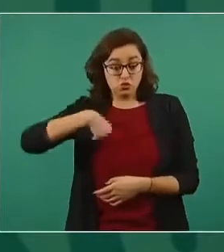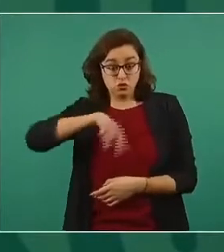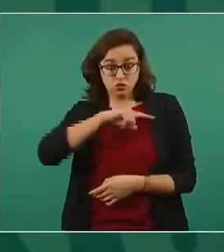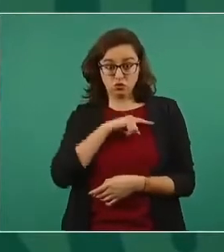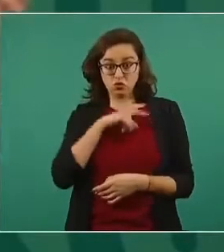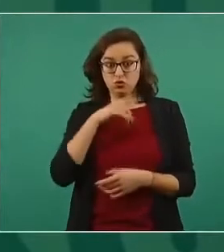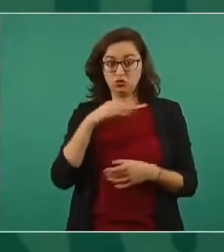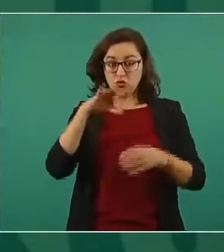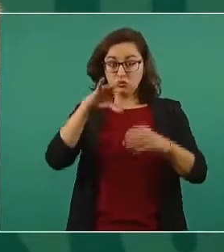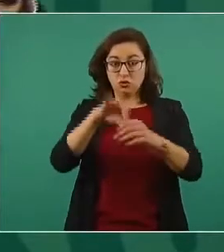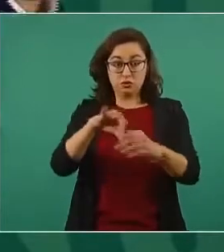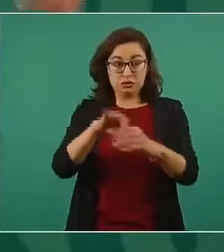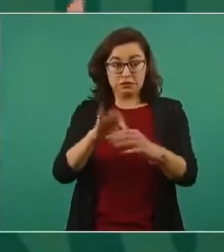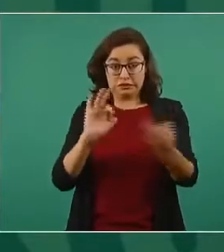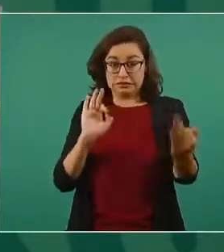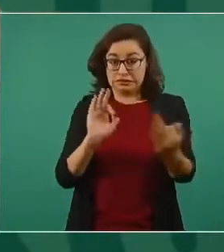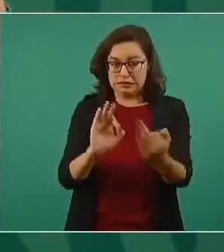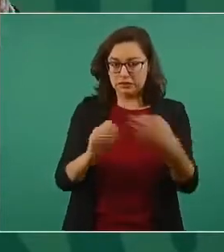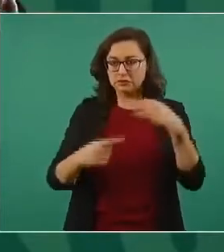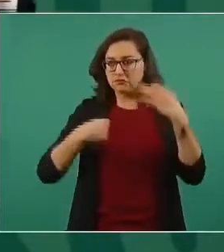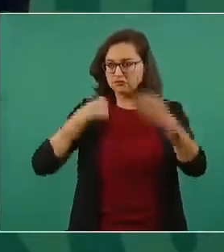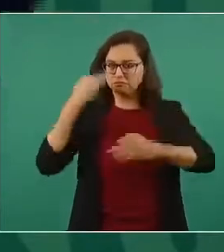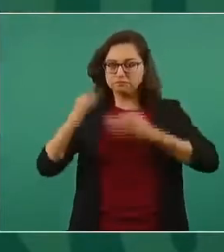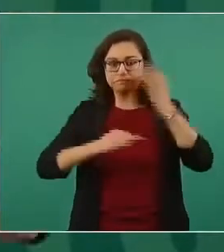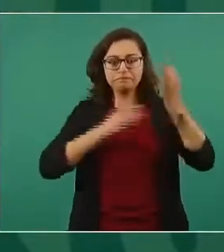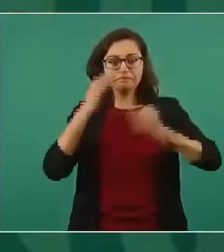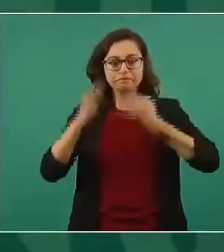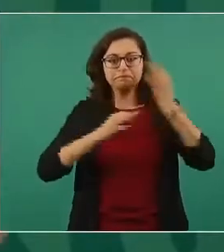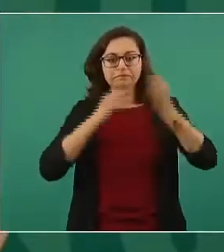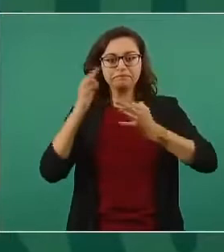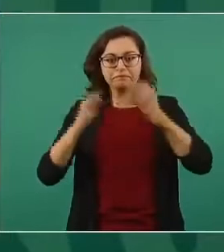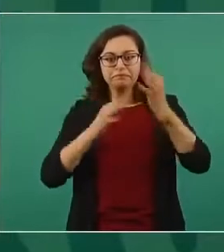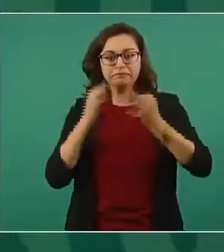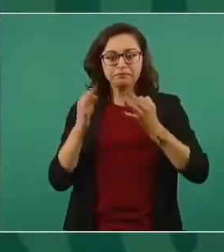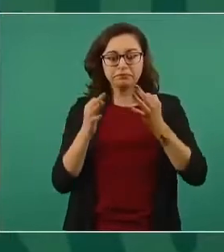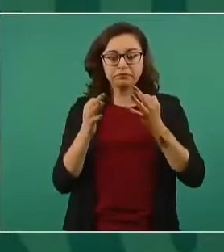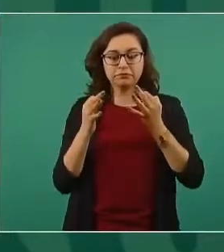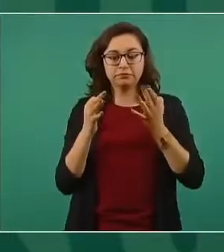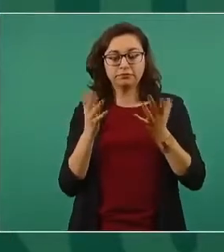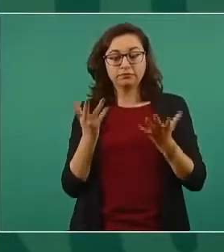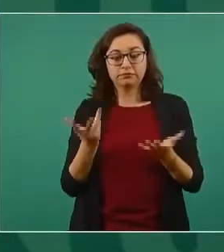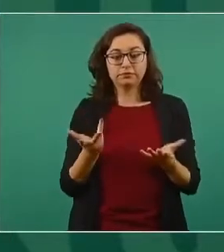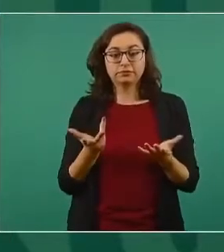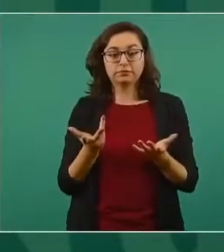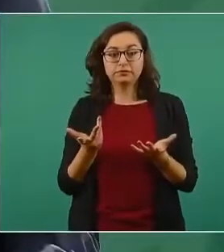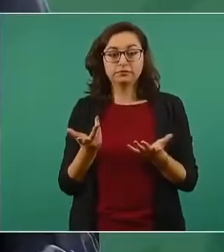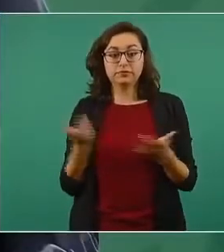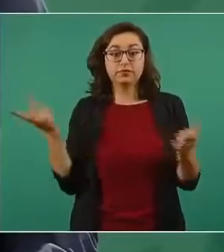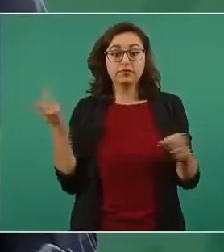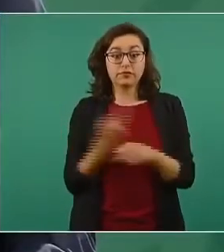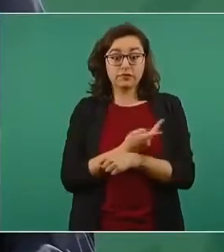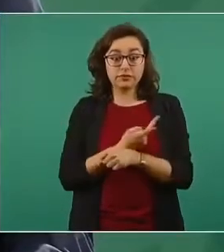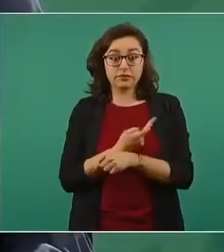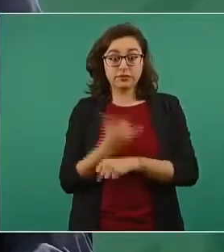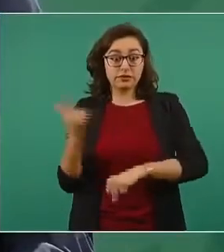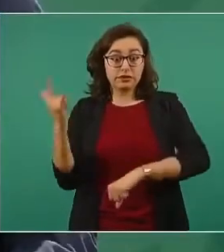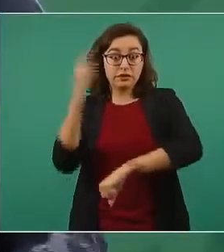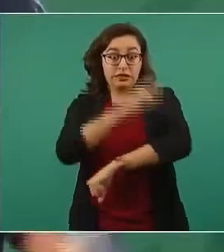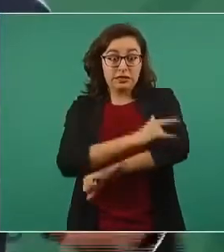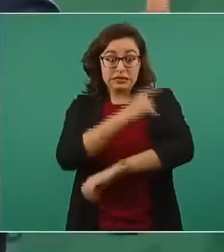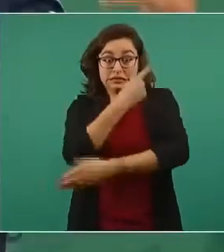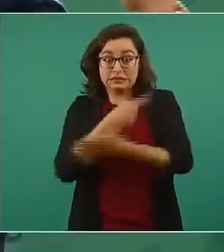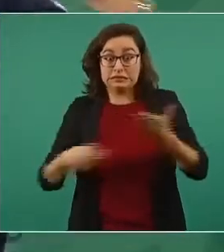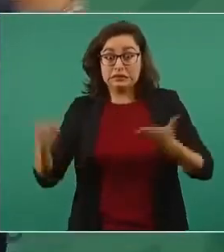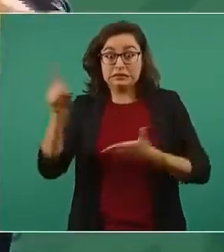con el propósito de que ya no tomáramos la decisión de cancelar el aeropuerto,